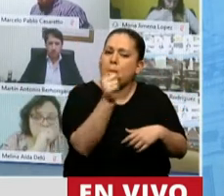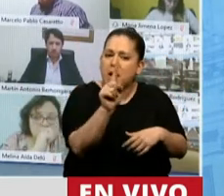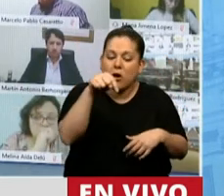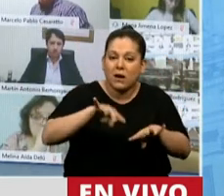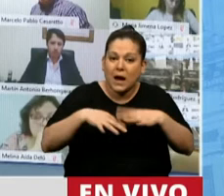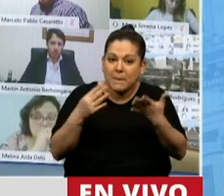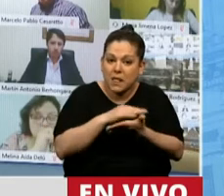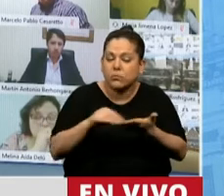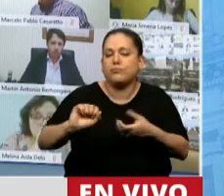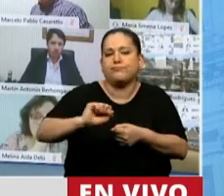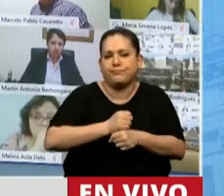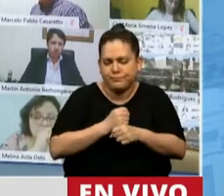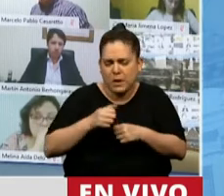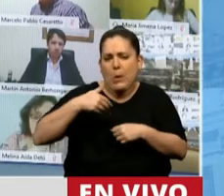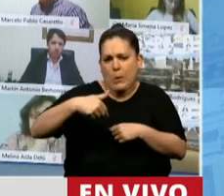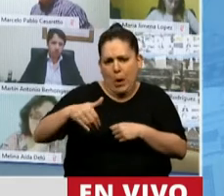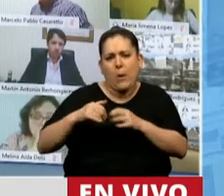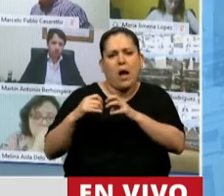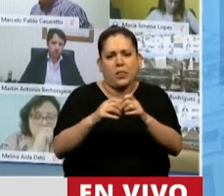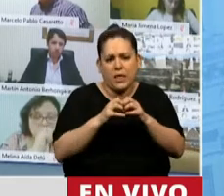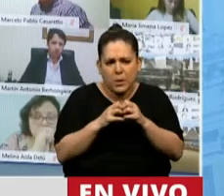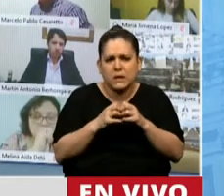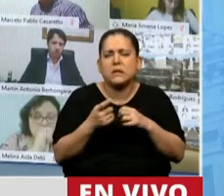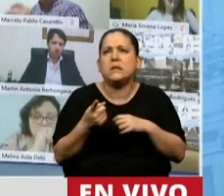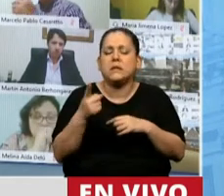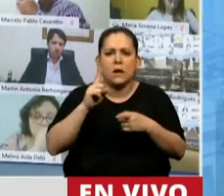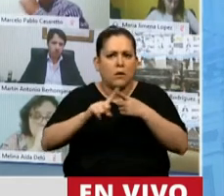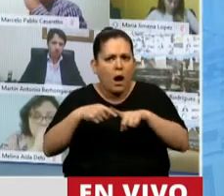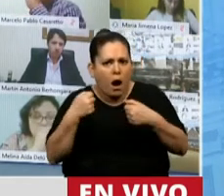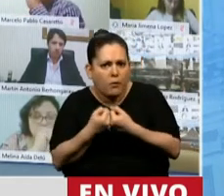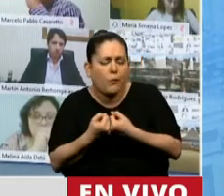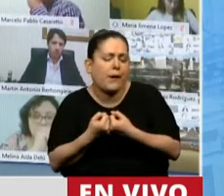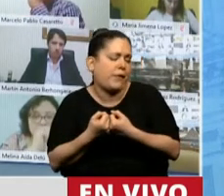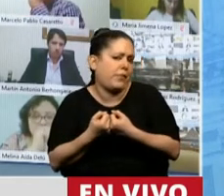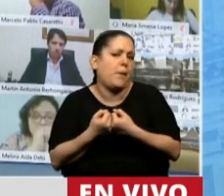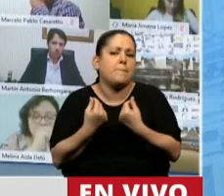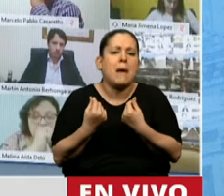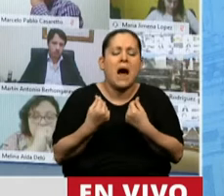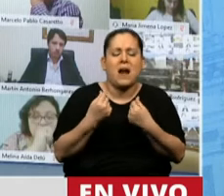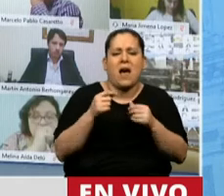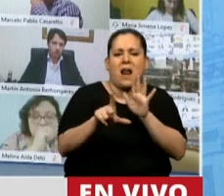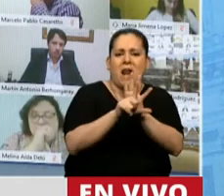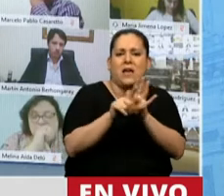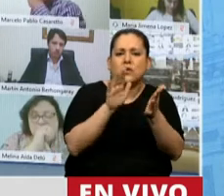tener y la vamos a tener que debatir y vamos a tener que lograr consensos para una ley de humedales.